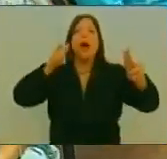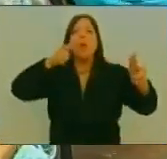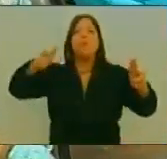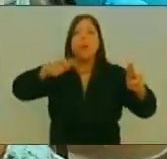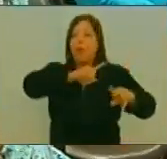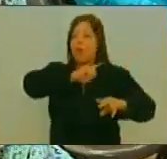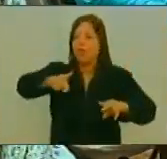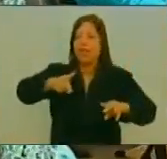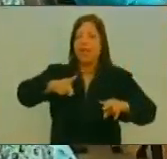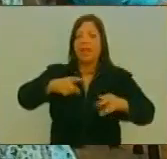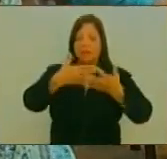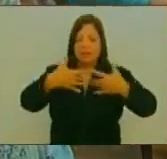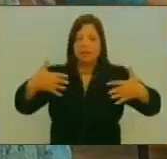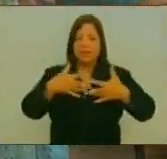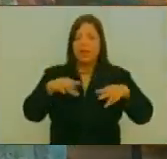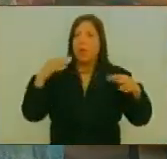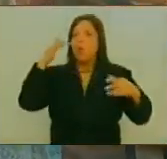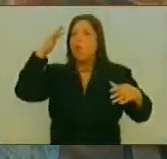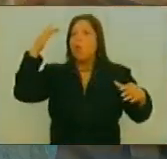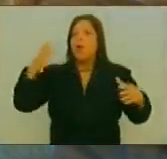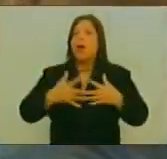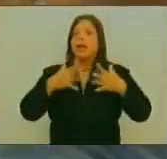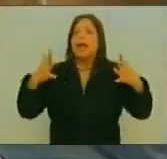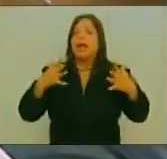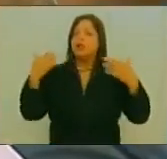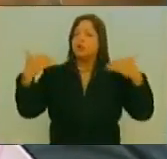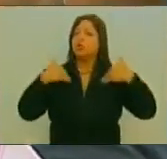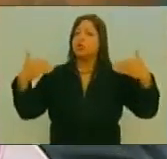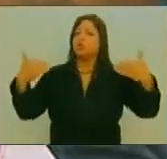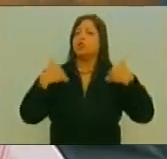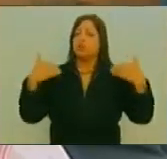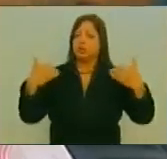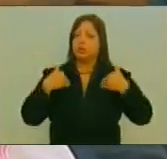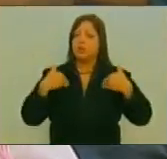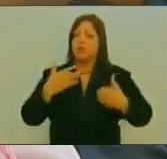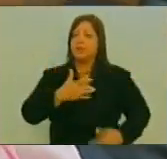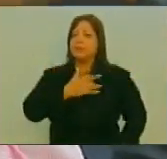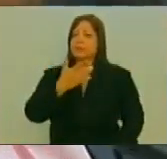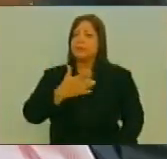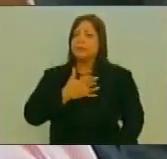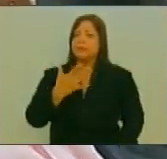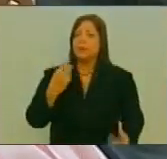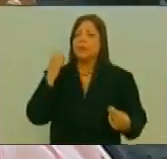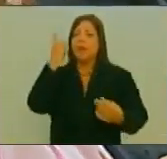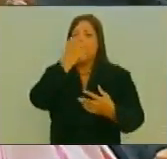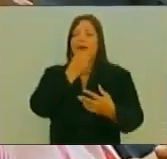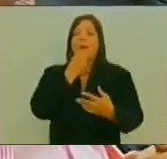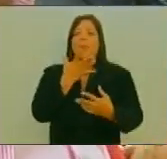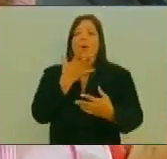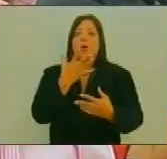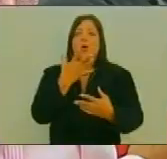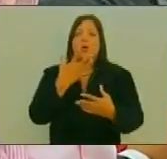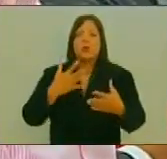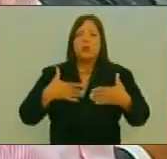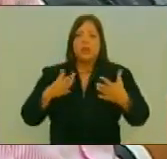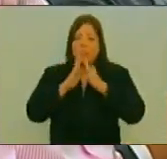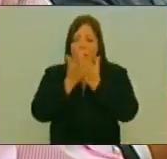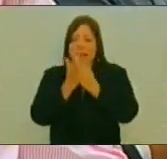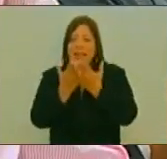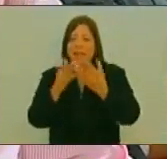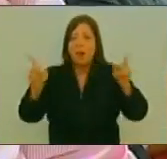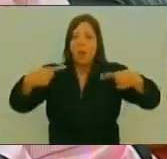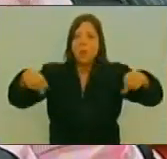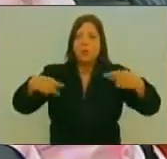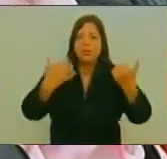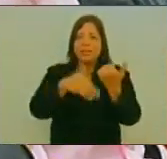lo ordena Posdata No se imaginan El gran sufrimiento Que sentí Por tantas cosas hermosas Comidas Libros Música